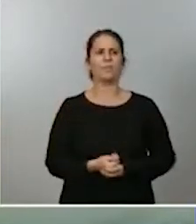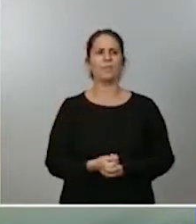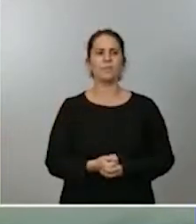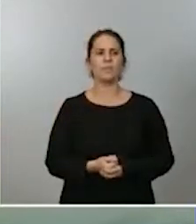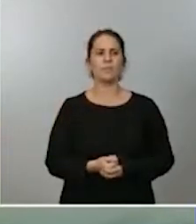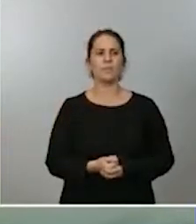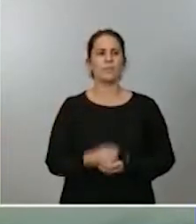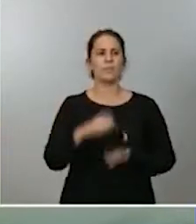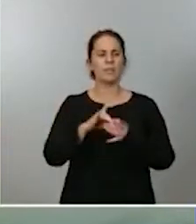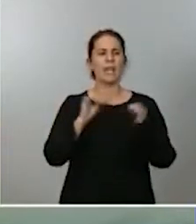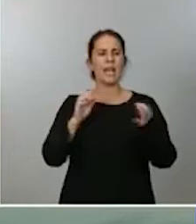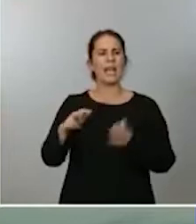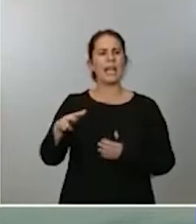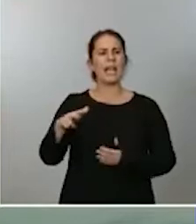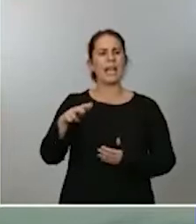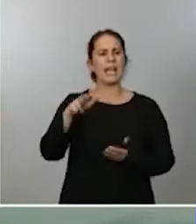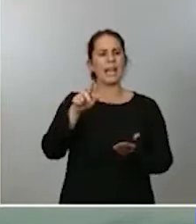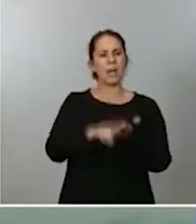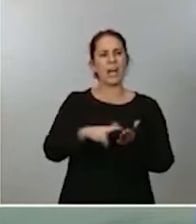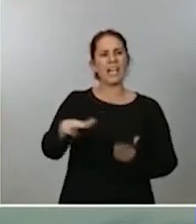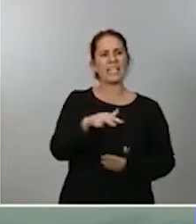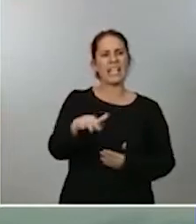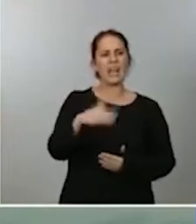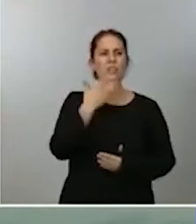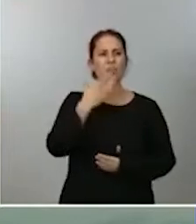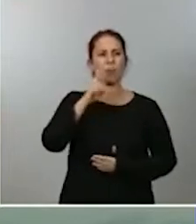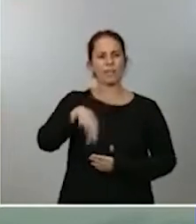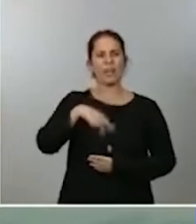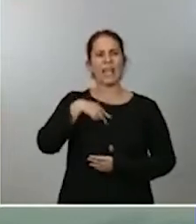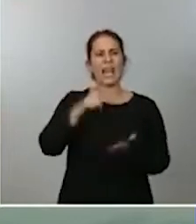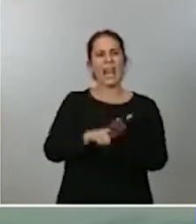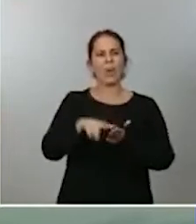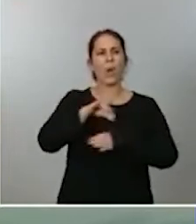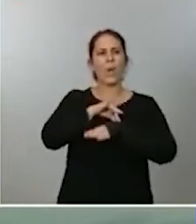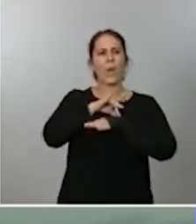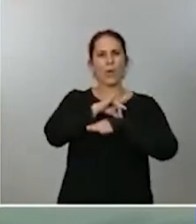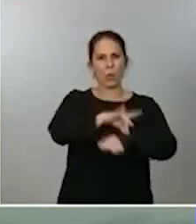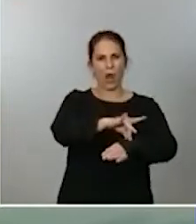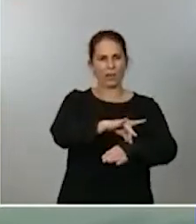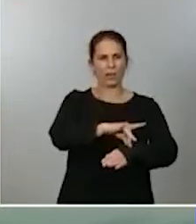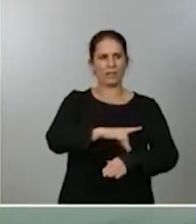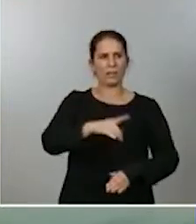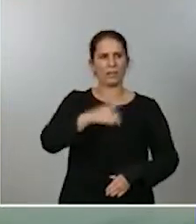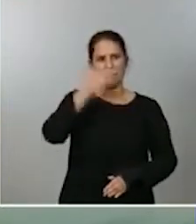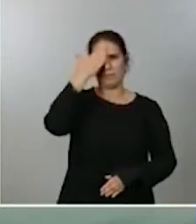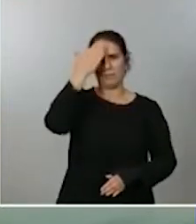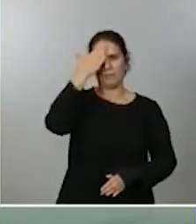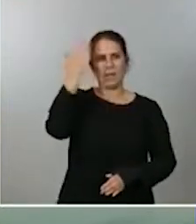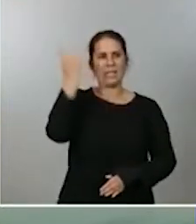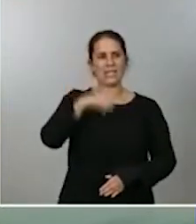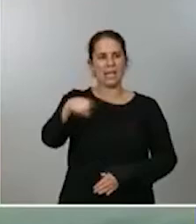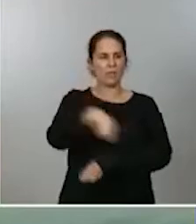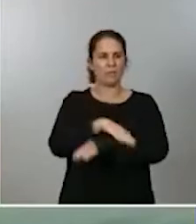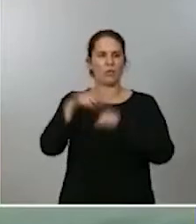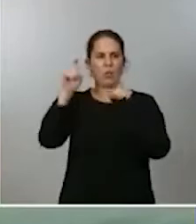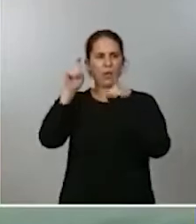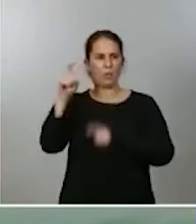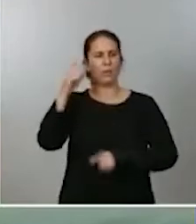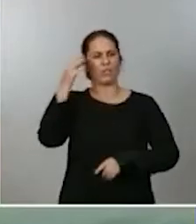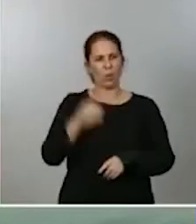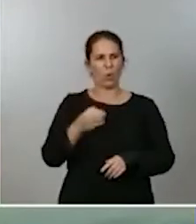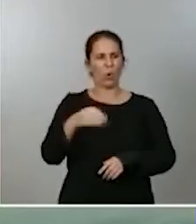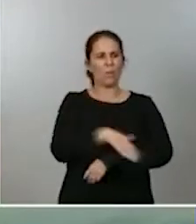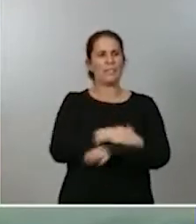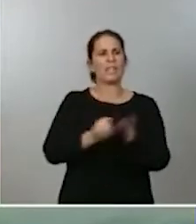como lengua vehicular. Quería preguntarles, ya sé que no está aquí la ministra de Educación, pero ustedes seguro que la ministra portavoz me puede ayudar con esto,